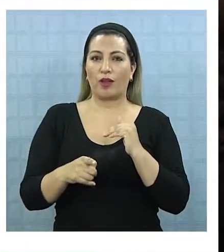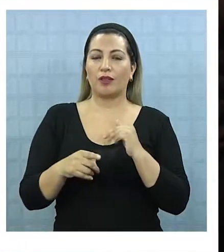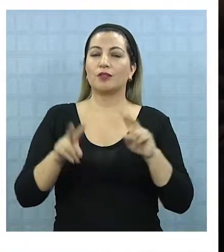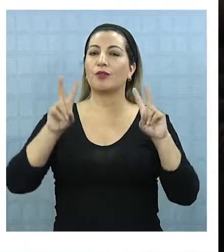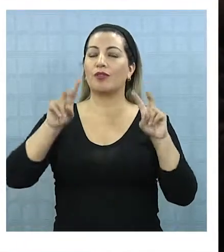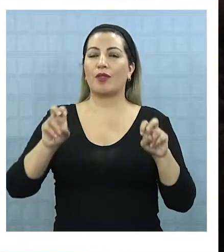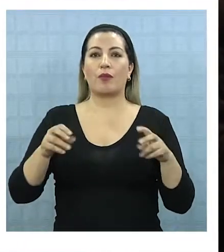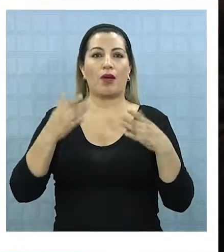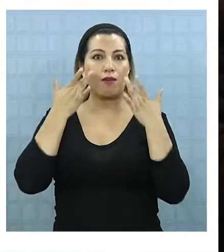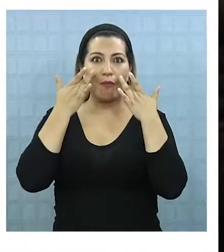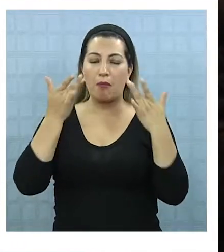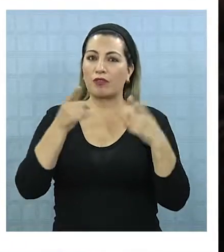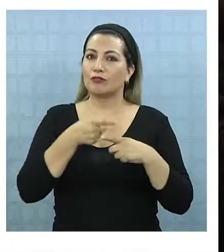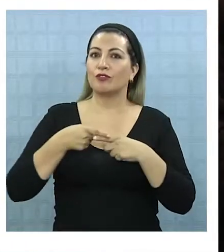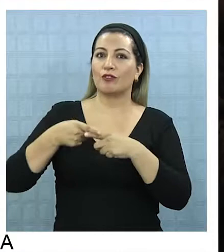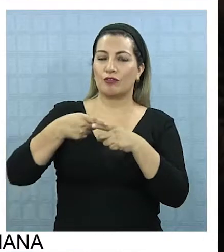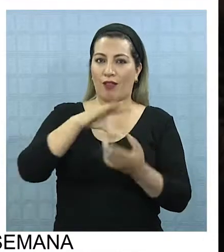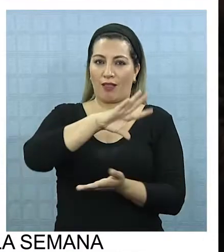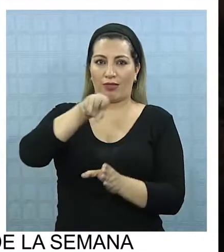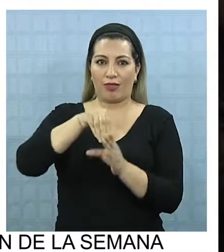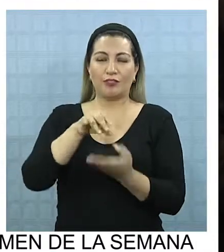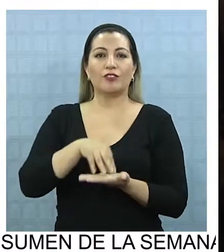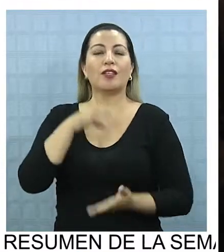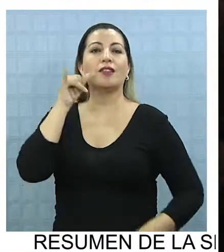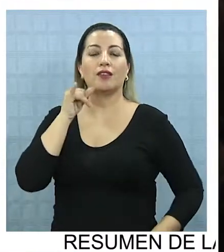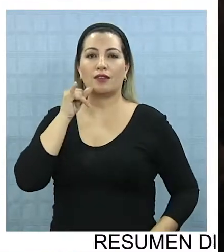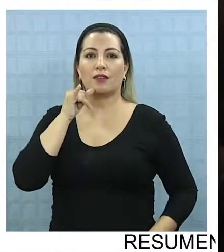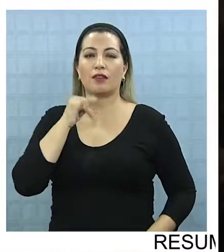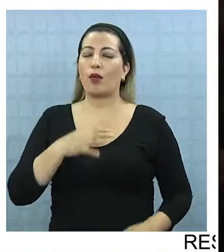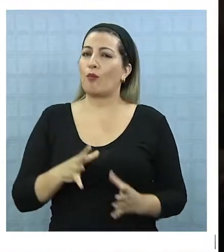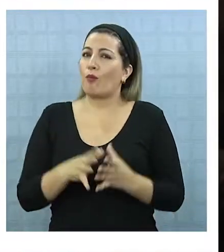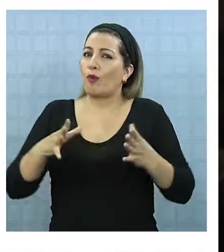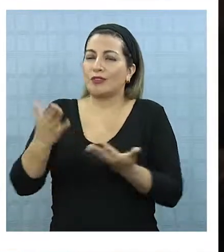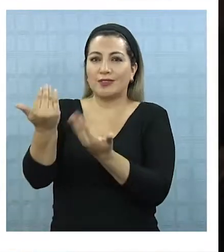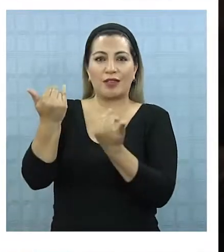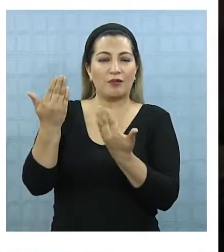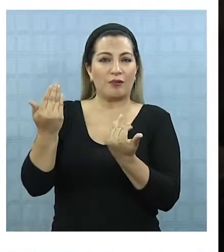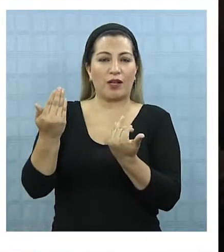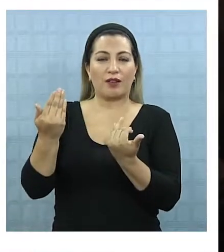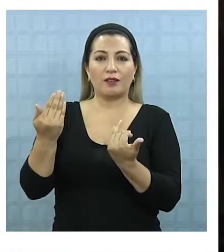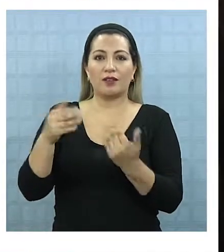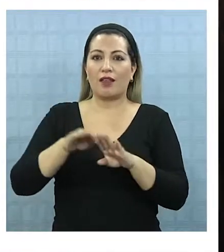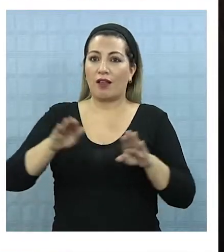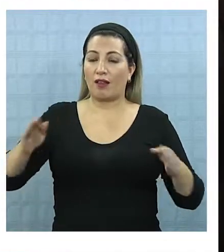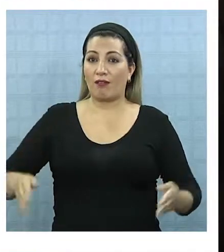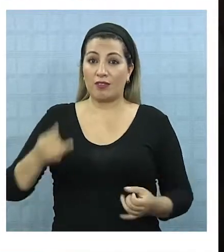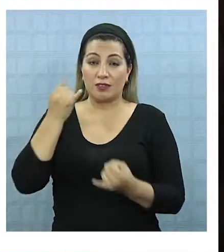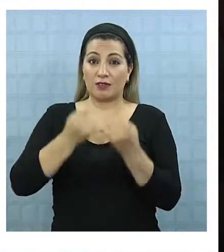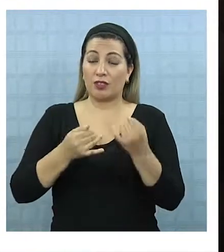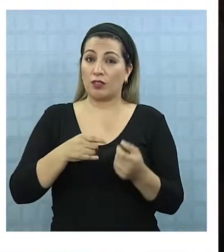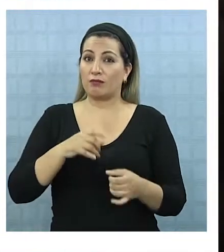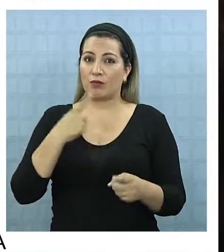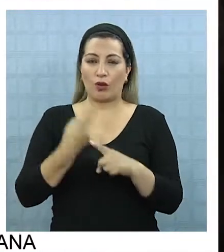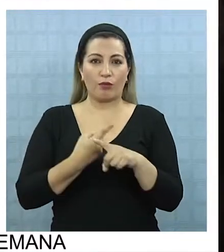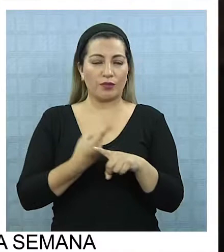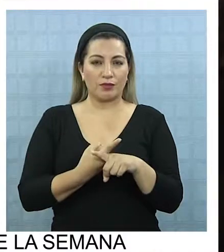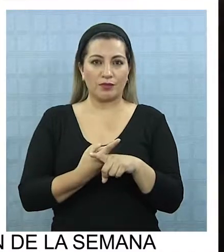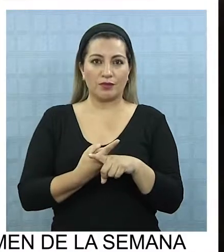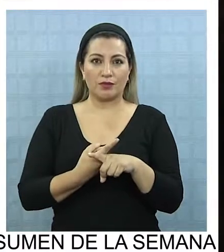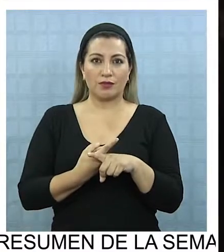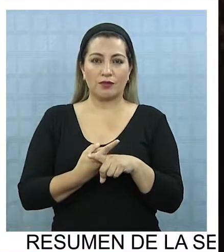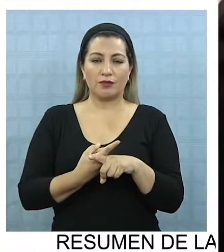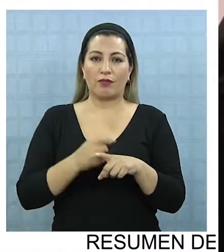un impacto social muy importante en la región. Y tenemos harta esperanza, yo creo que en final de esa mesa, cuando termine todas las conversaciones,